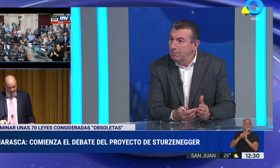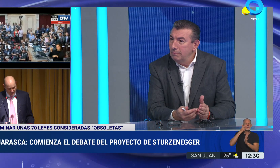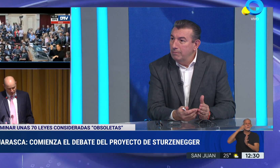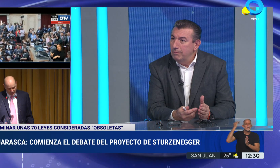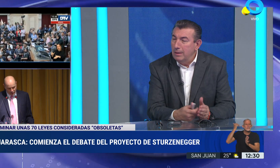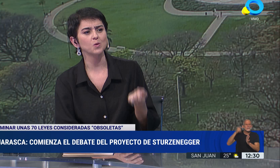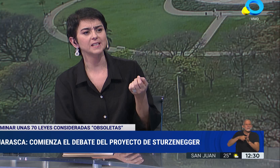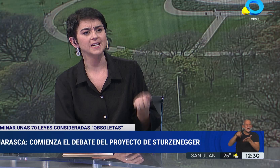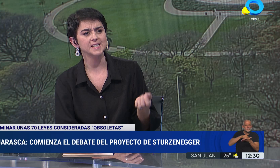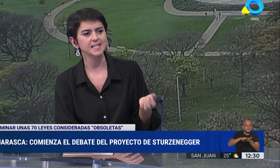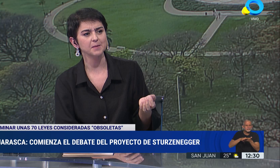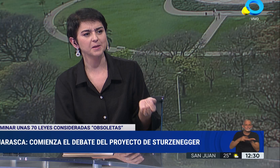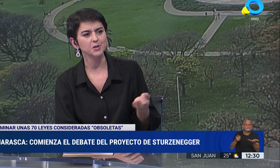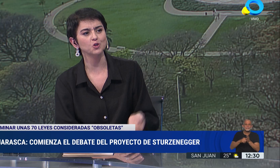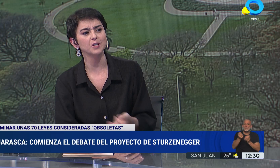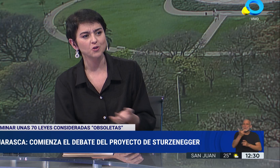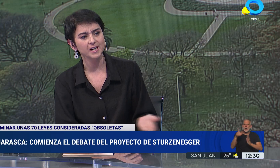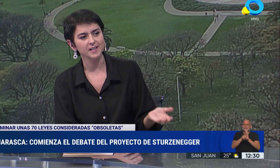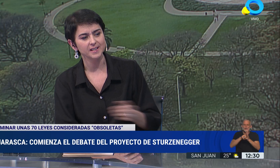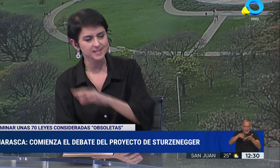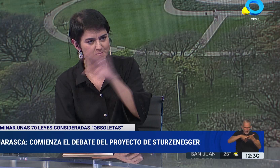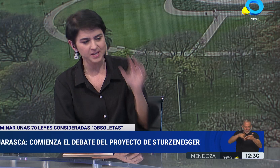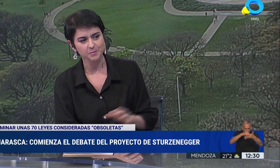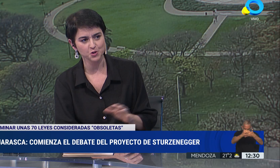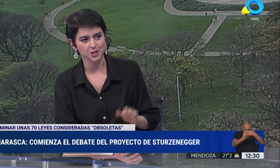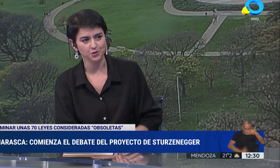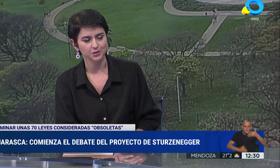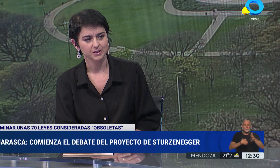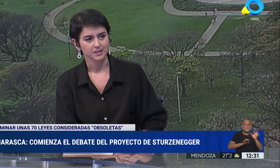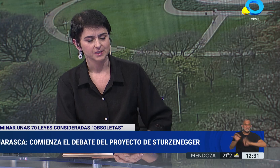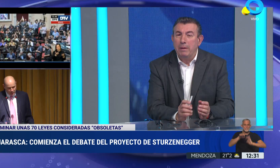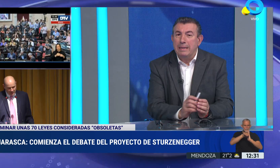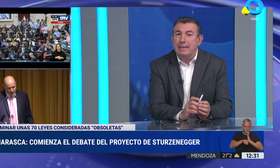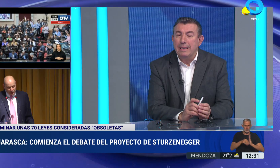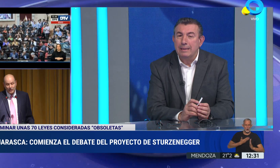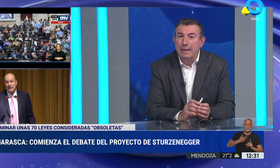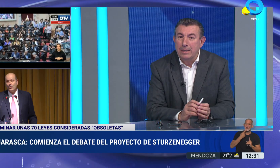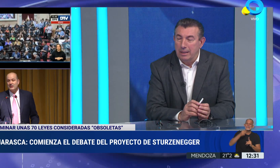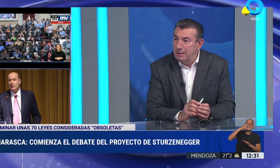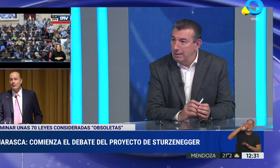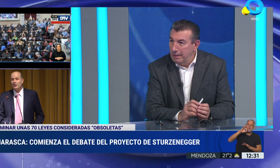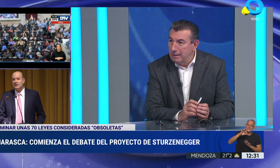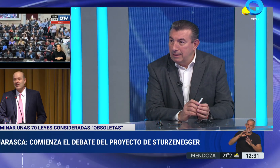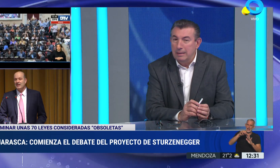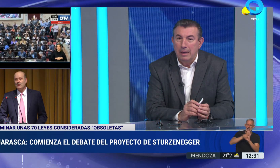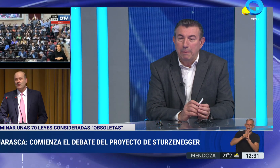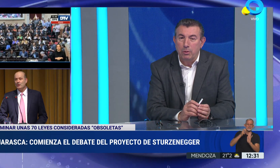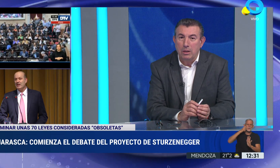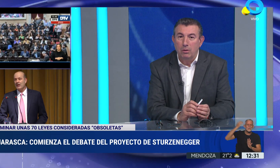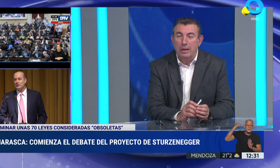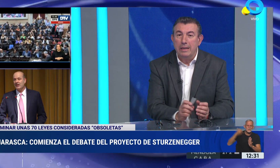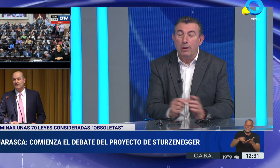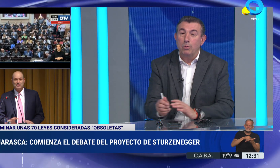¿Y cuántas normativas o cuántas leyes está previsto derogar en ese megaproyecto? El Gobierno habla de 70 leyes, de 70